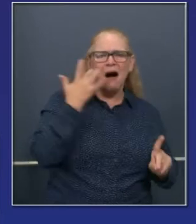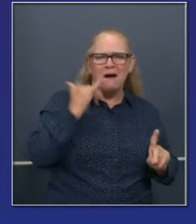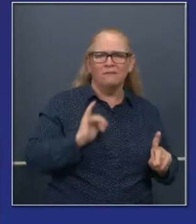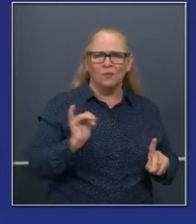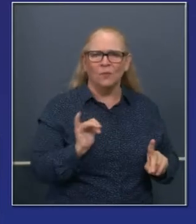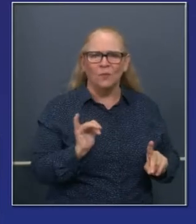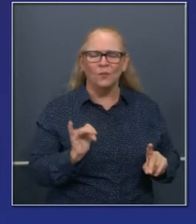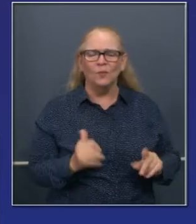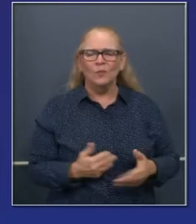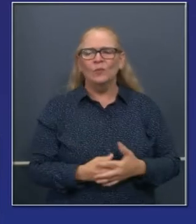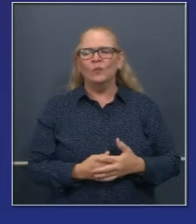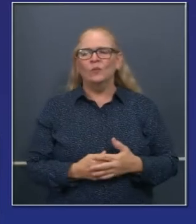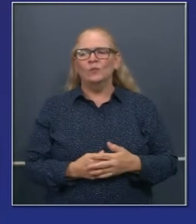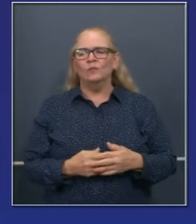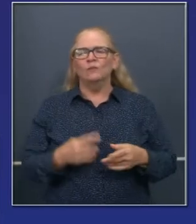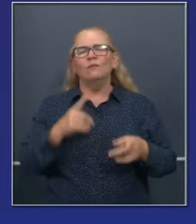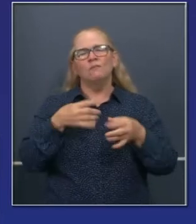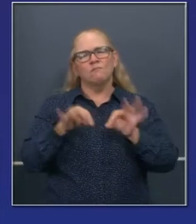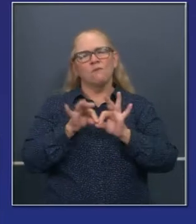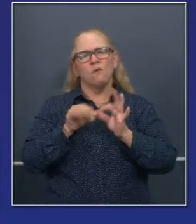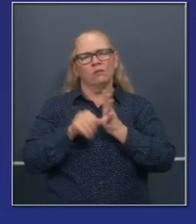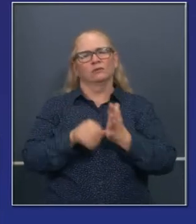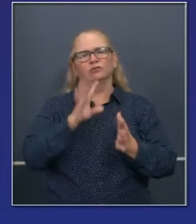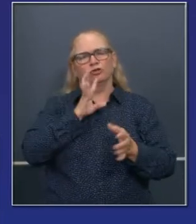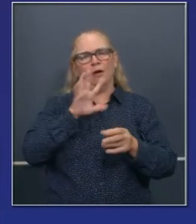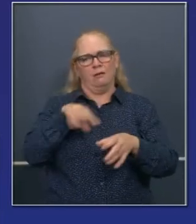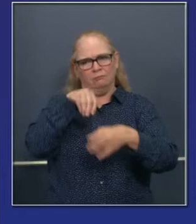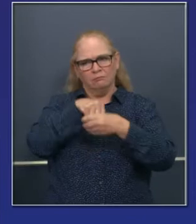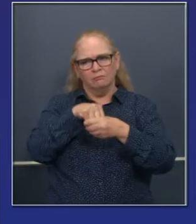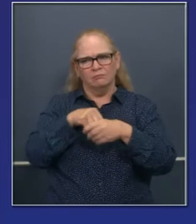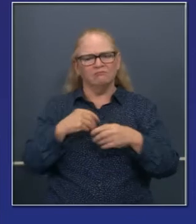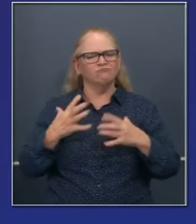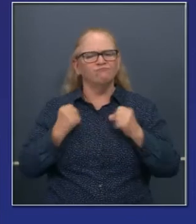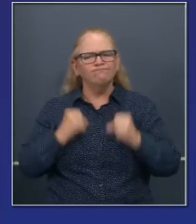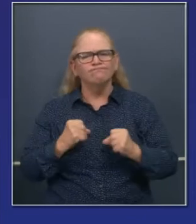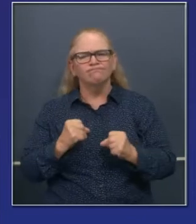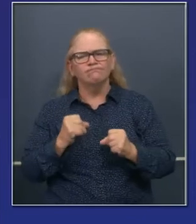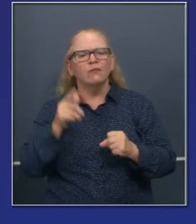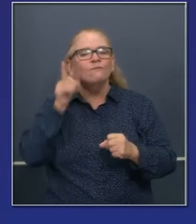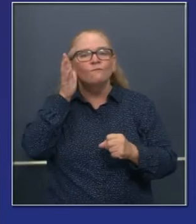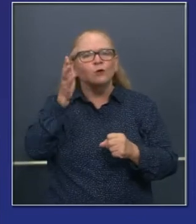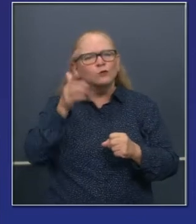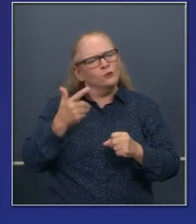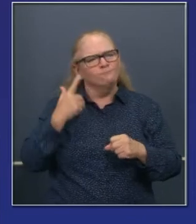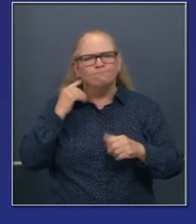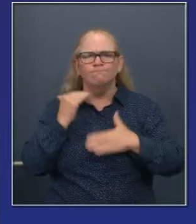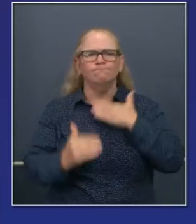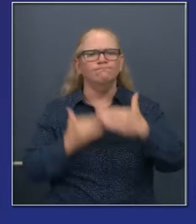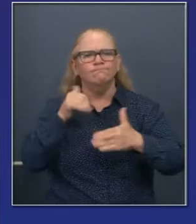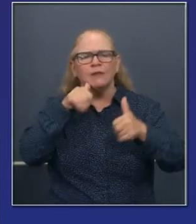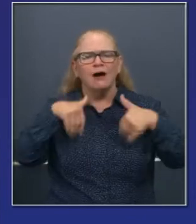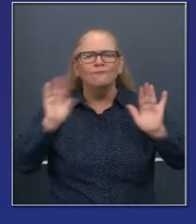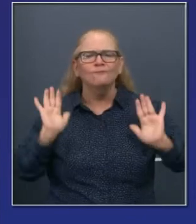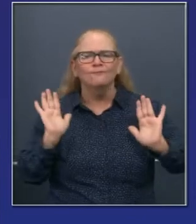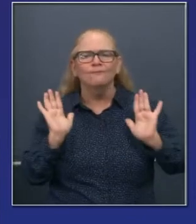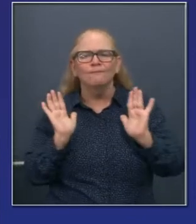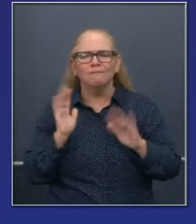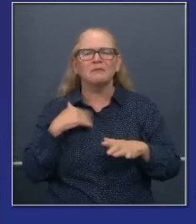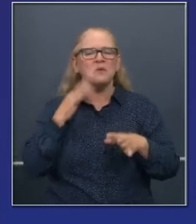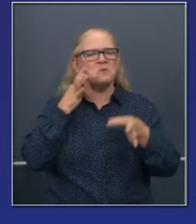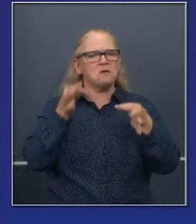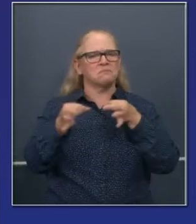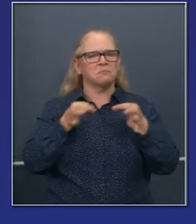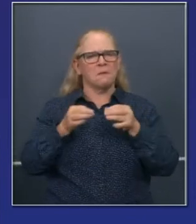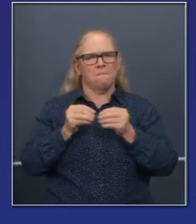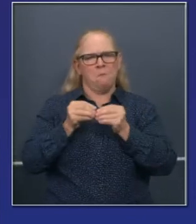inclusividad, en cuanto a la resistencia y resiliencia, y también hablaremos del futuro. En un momento hablaré acerca del trabajo que